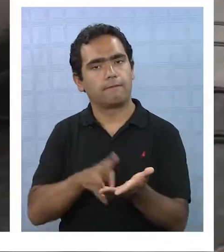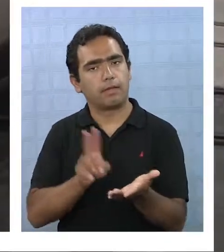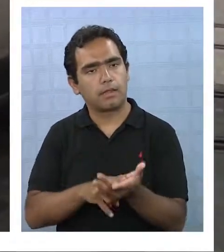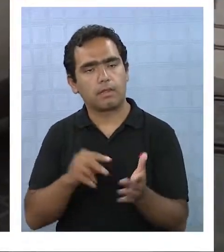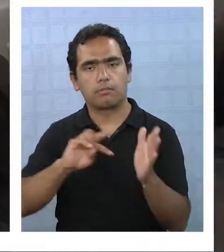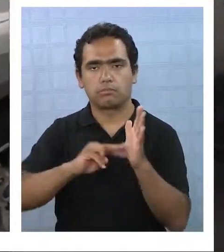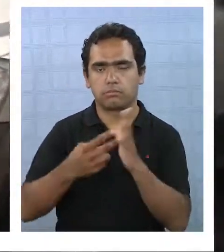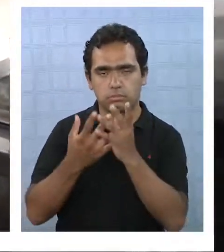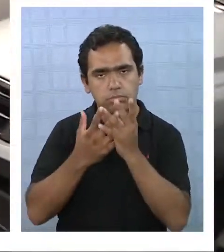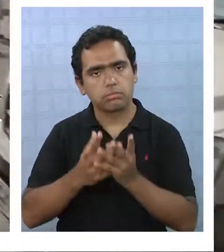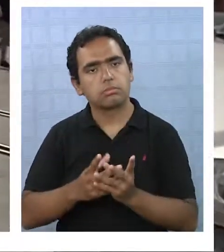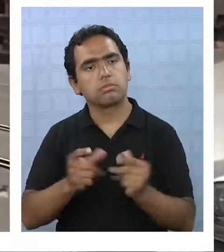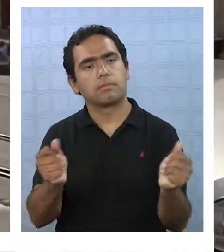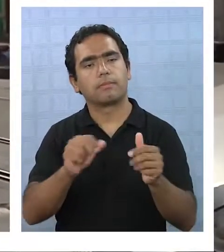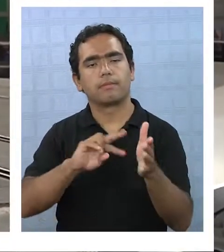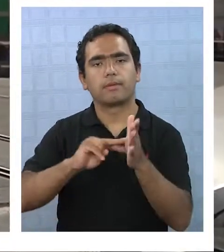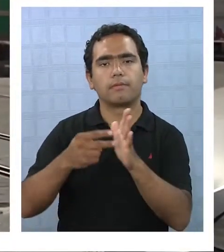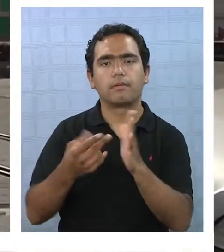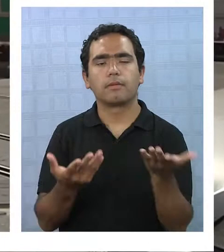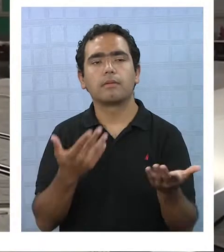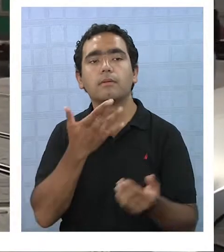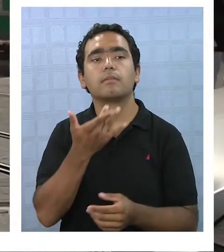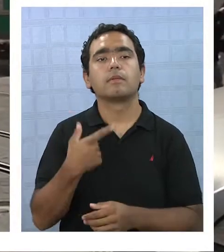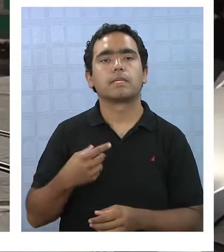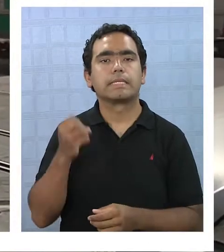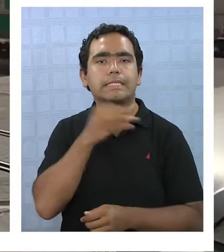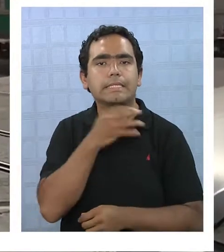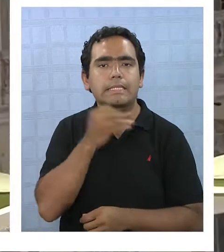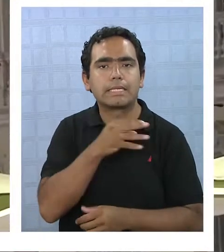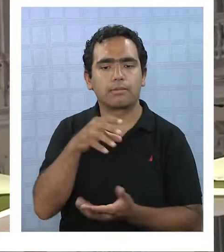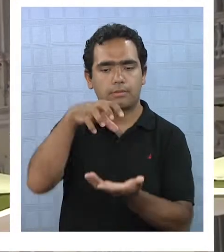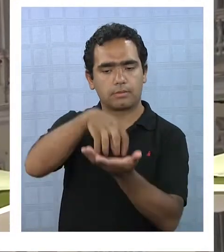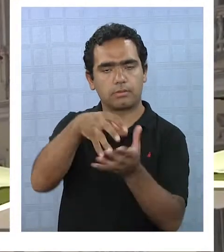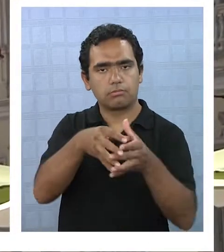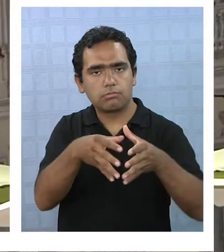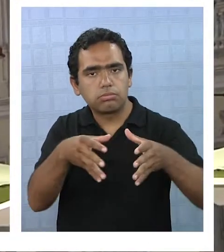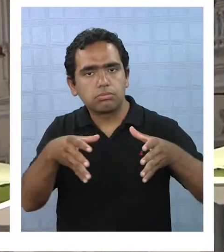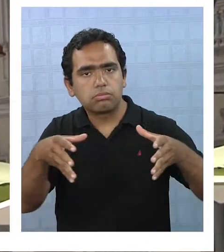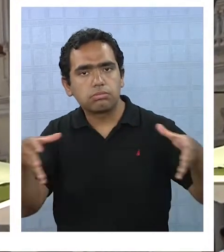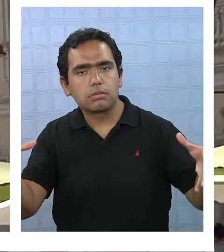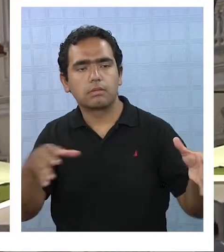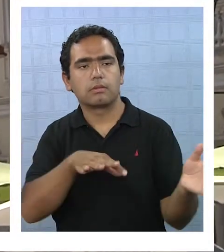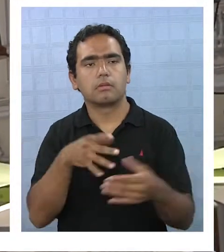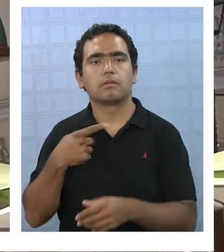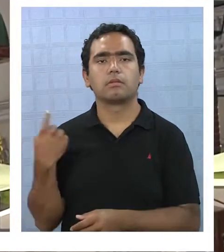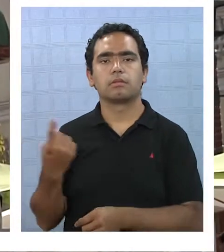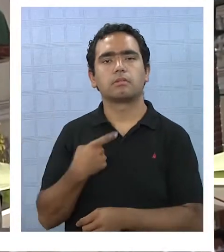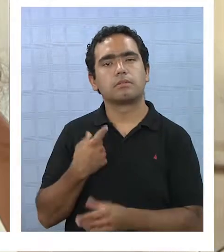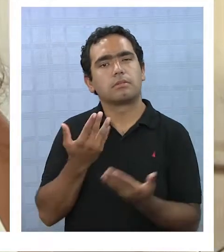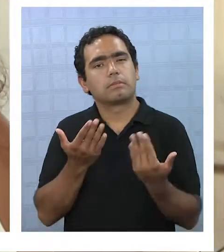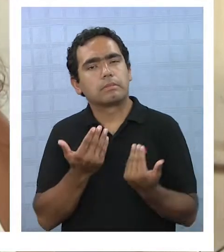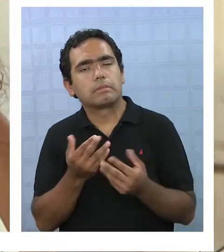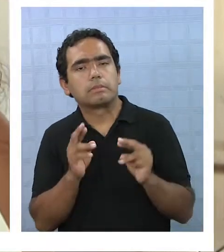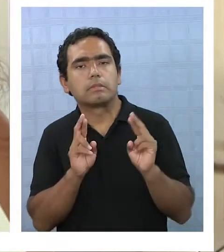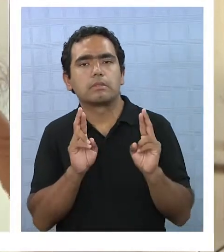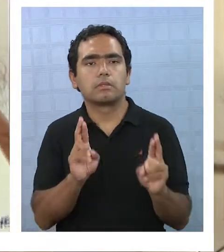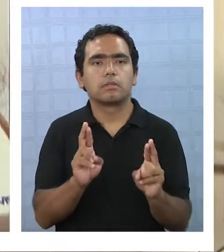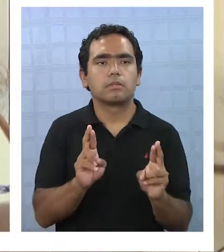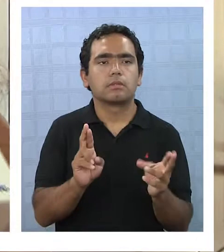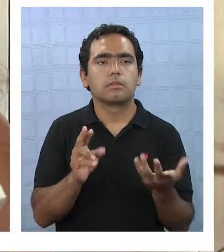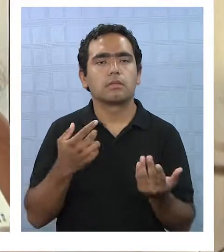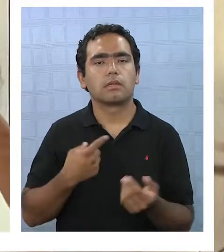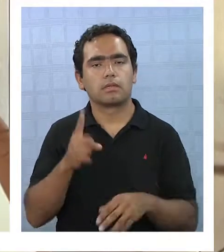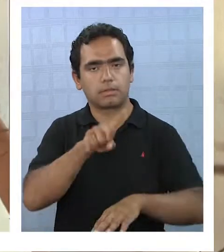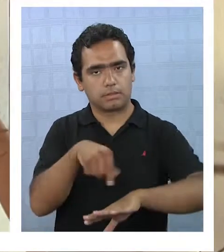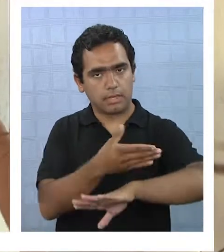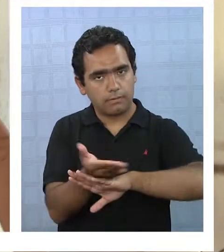a los problemas causados por el rápido crecimiento de las ciudades. Lo que nosotros esperamos es que lleguemos a que el